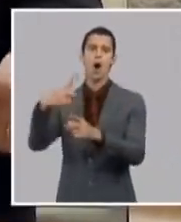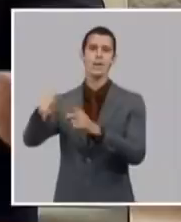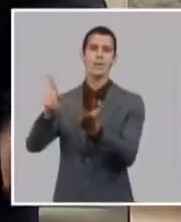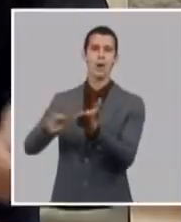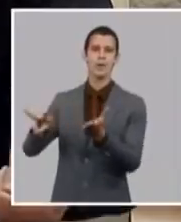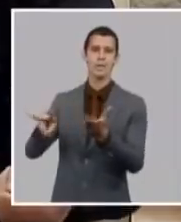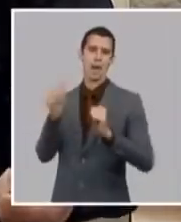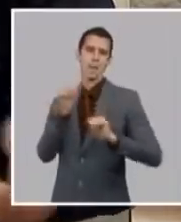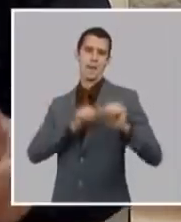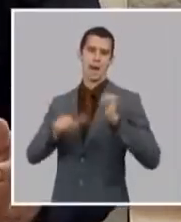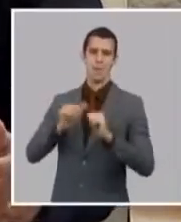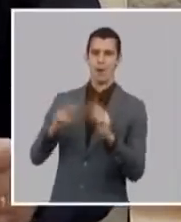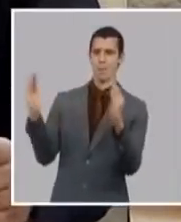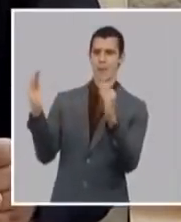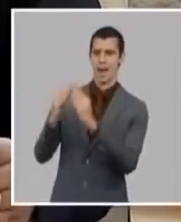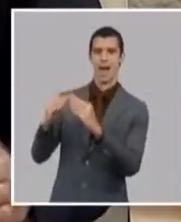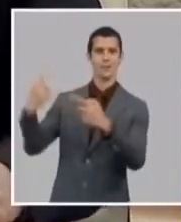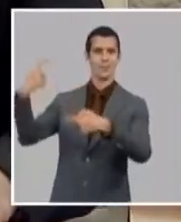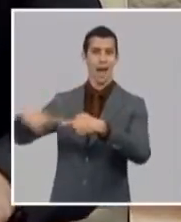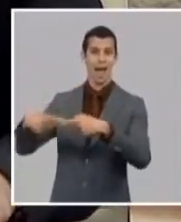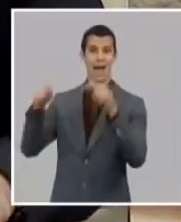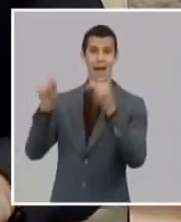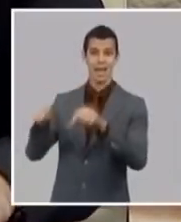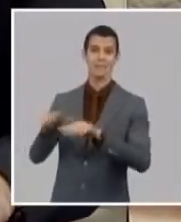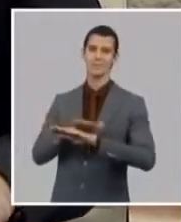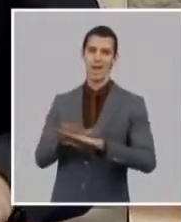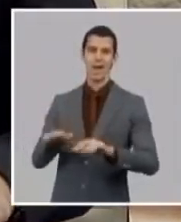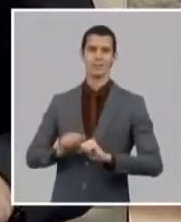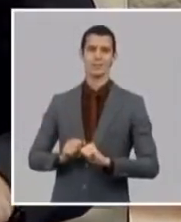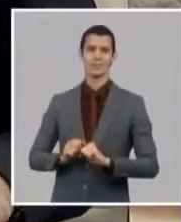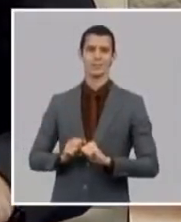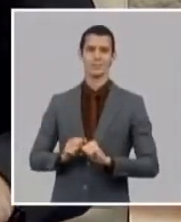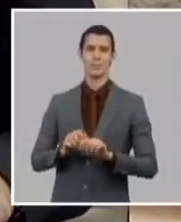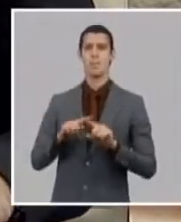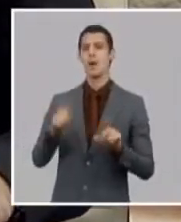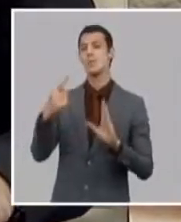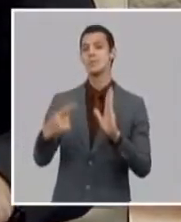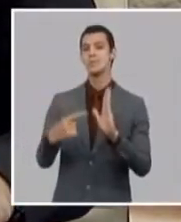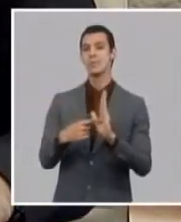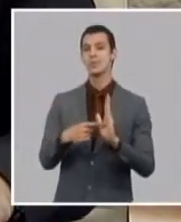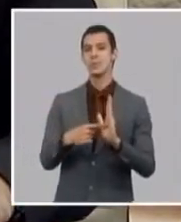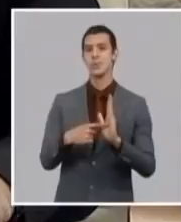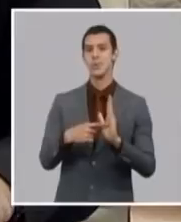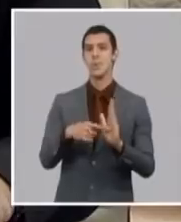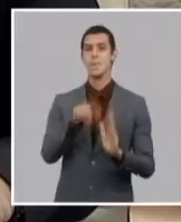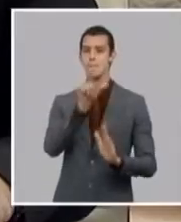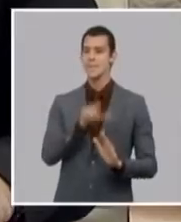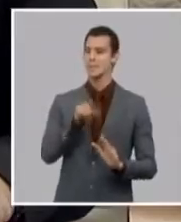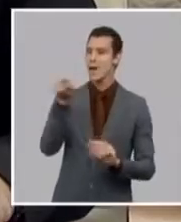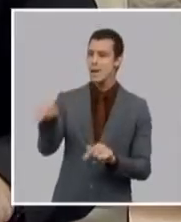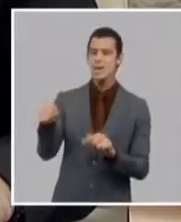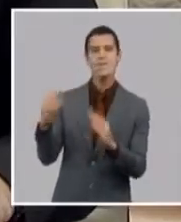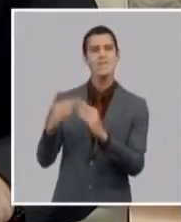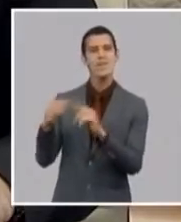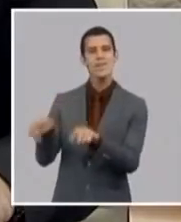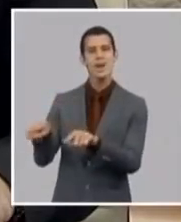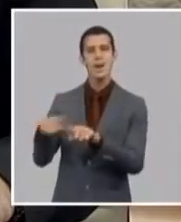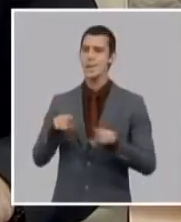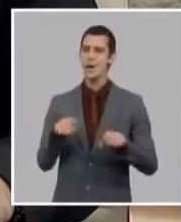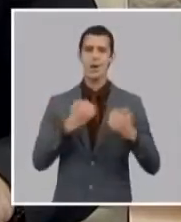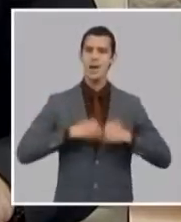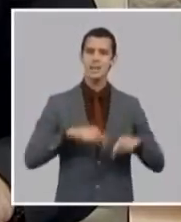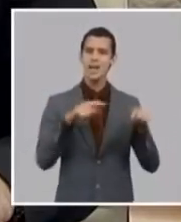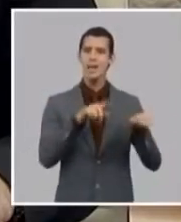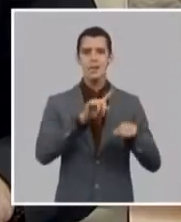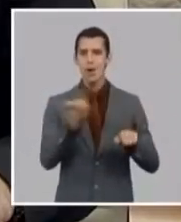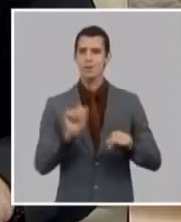tienen una dirección del lugar y por tanto no disponen de la tarjeta para